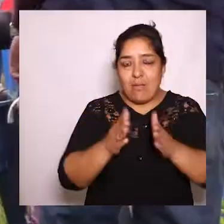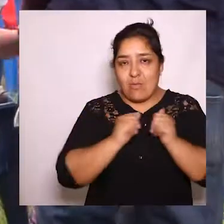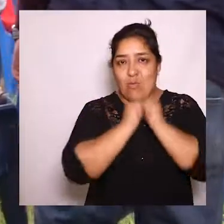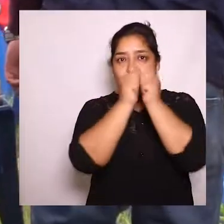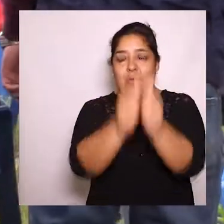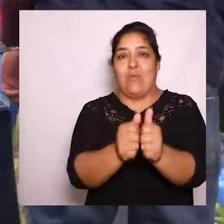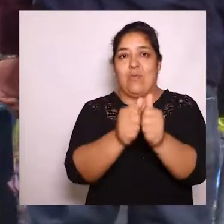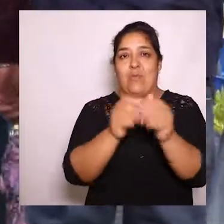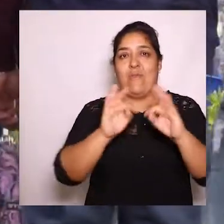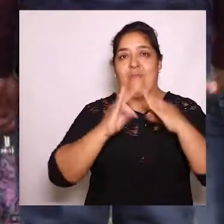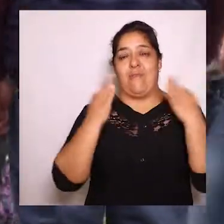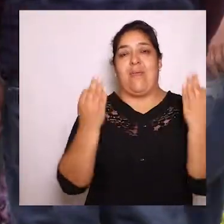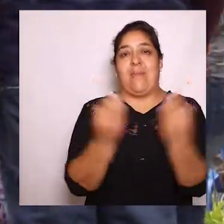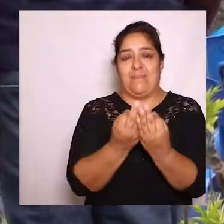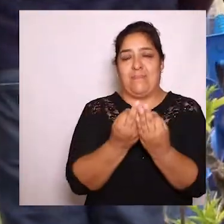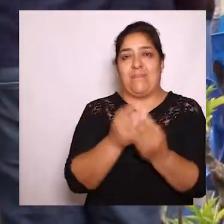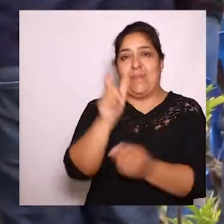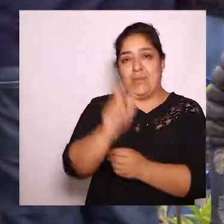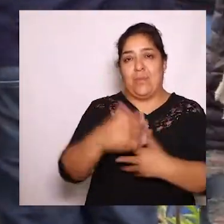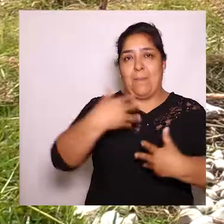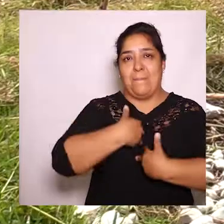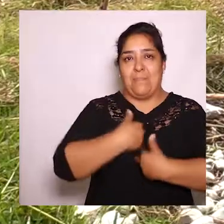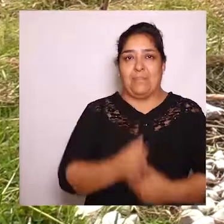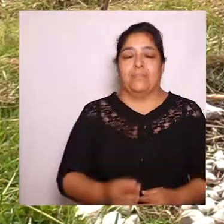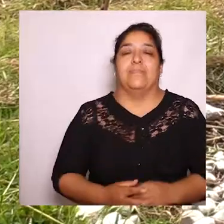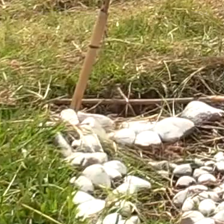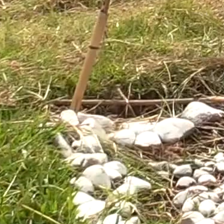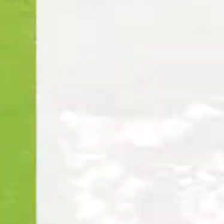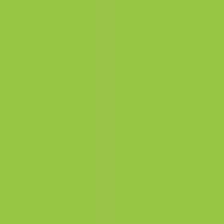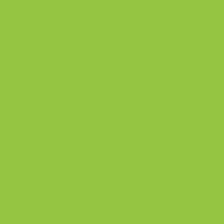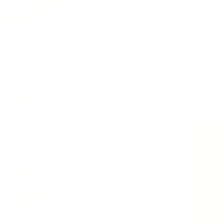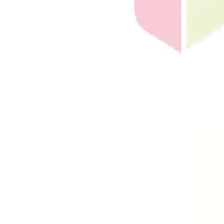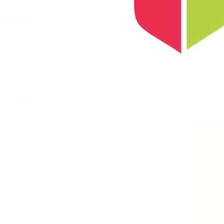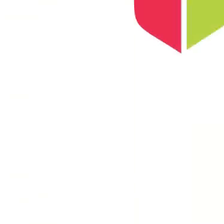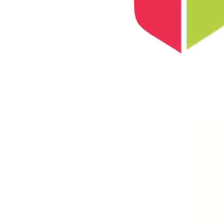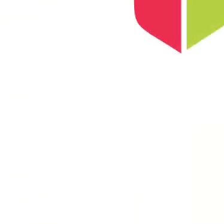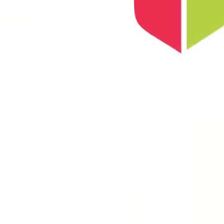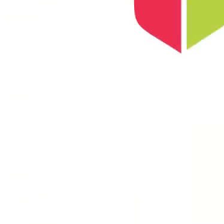en la atención y acompañamiento a los familiares de las víctimas.